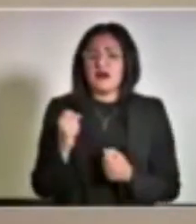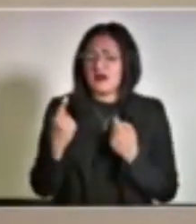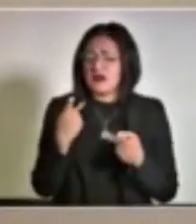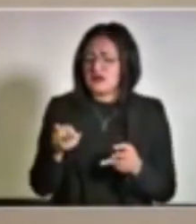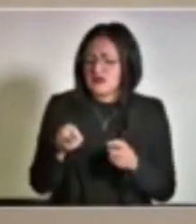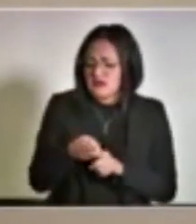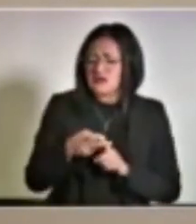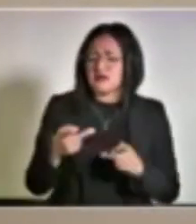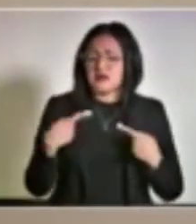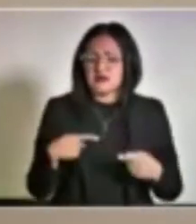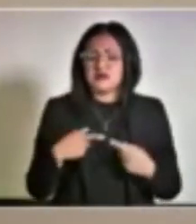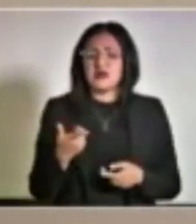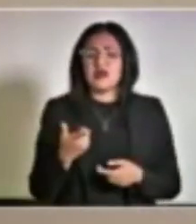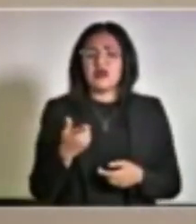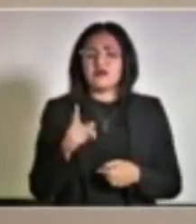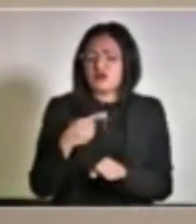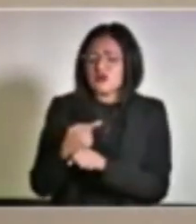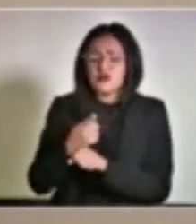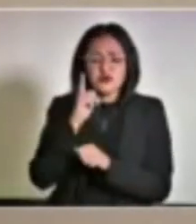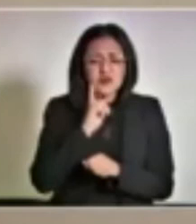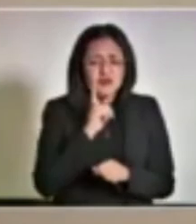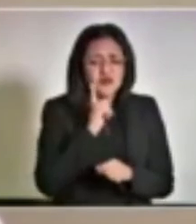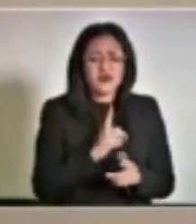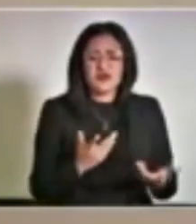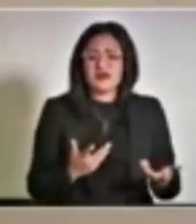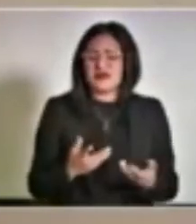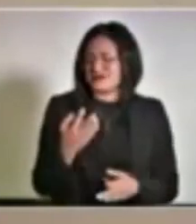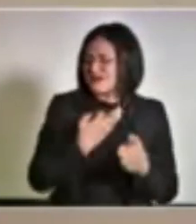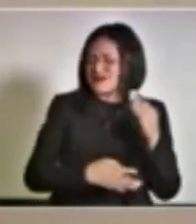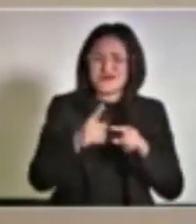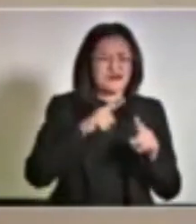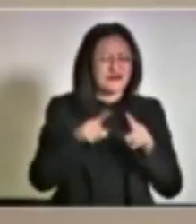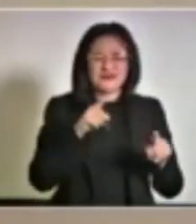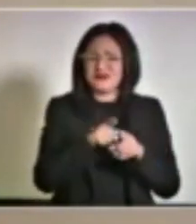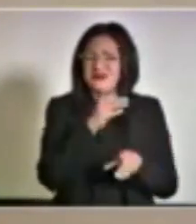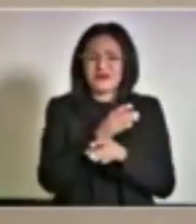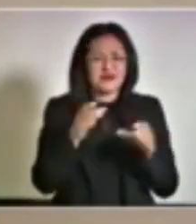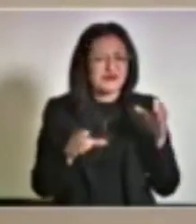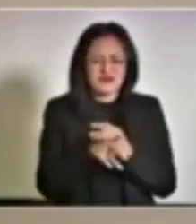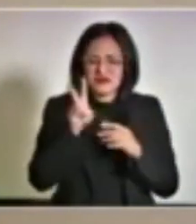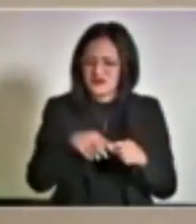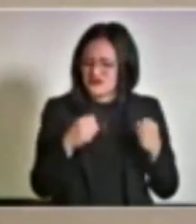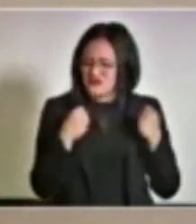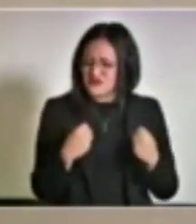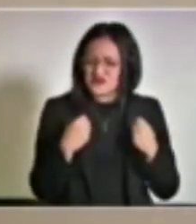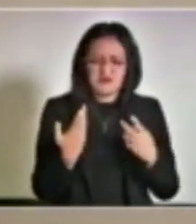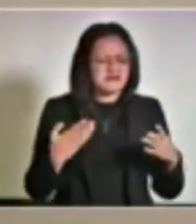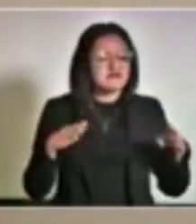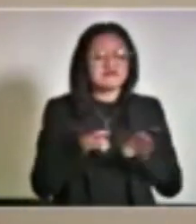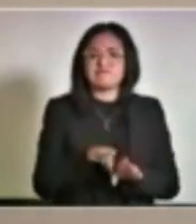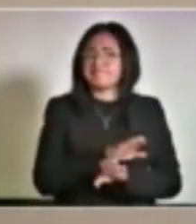venta de alcohol, de prostitución, de todo tipo de actividades ilícitas. Ya quedó cerrado,